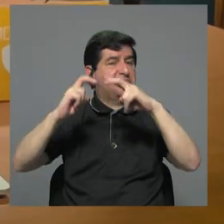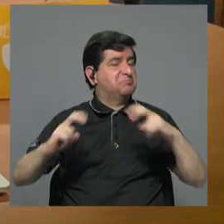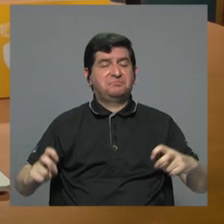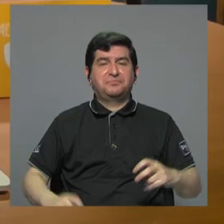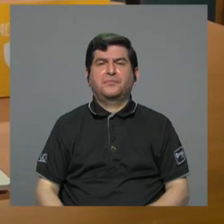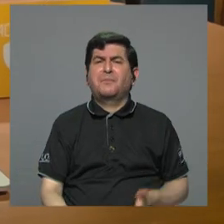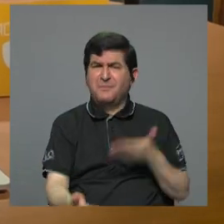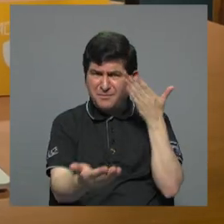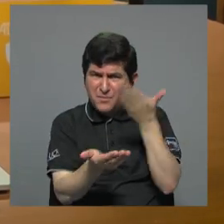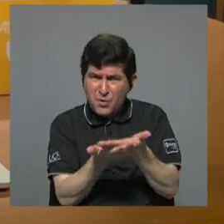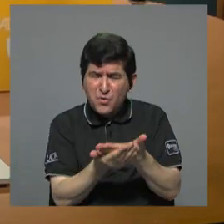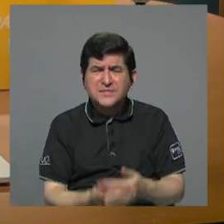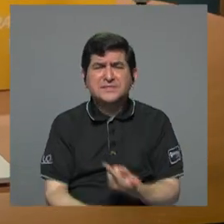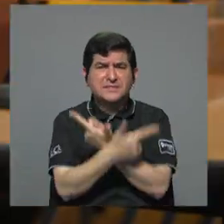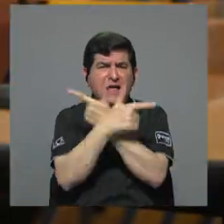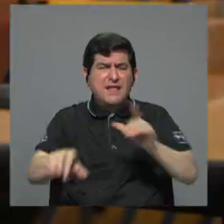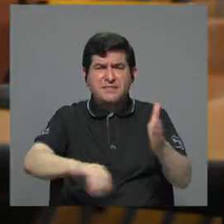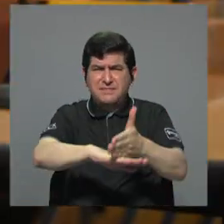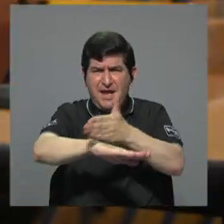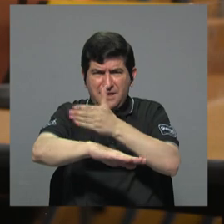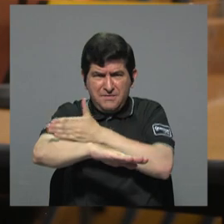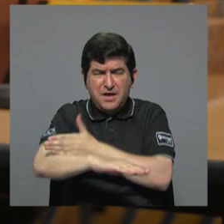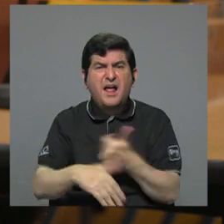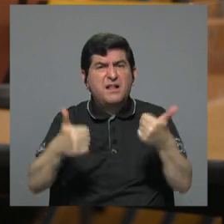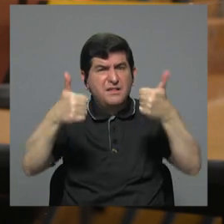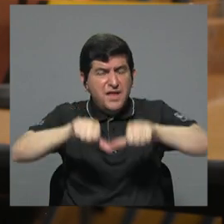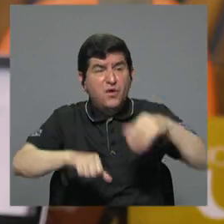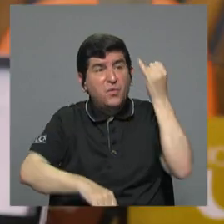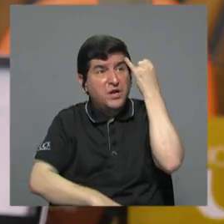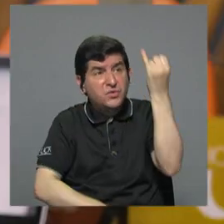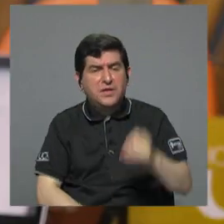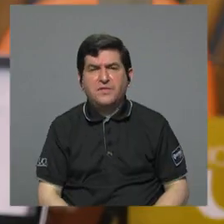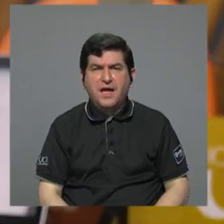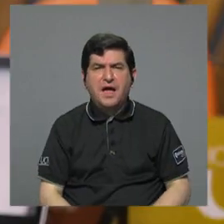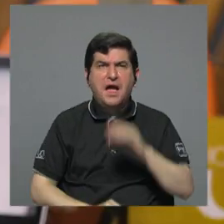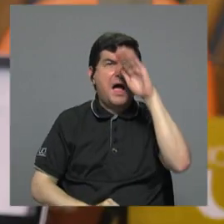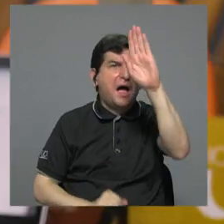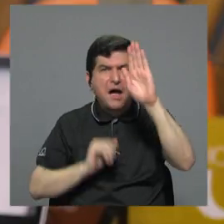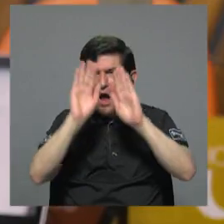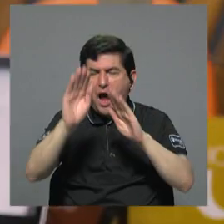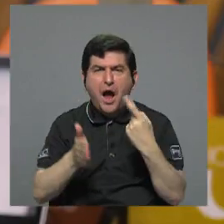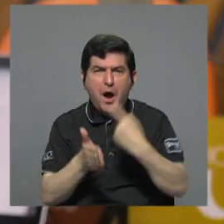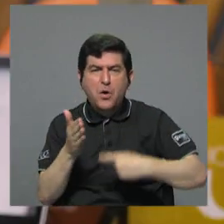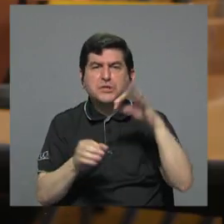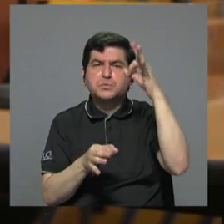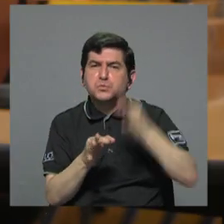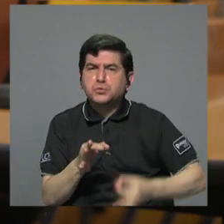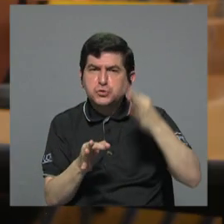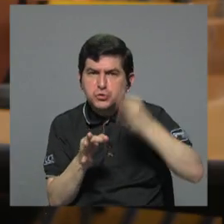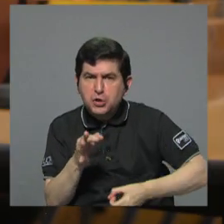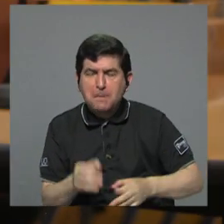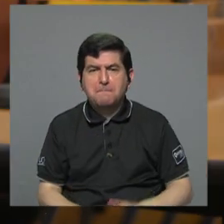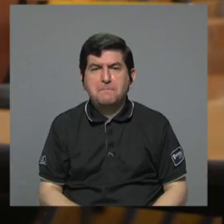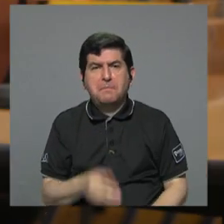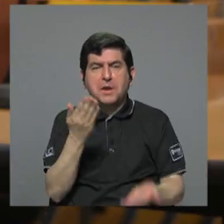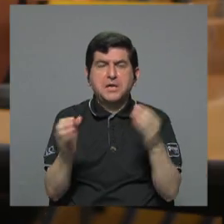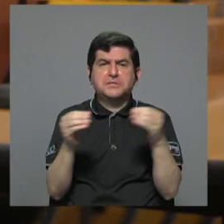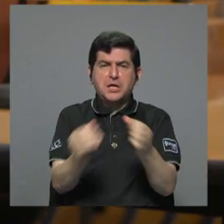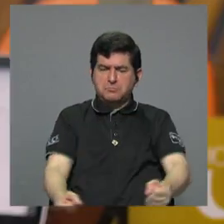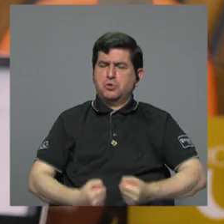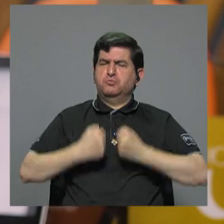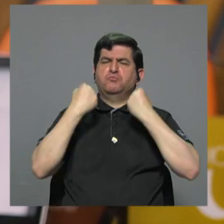la propuesta del liberal progresista concuerda con la tesis de que un esquema tributario más simple suele ser más